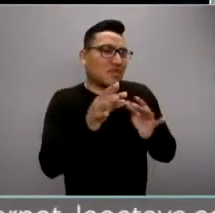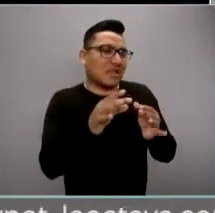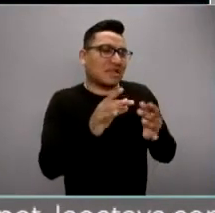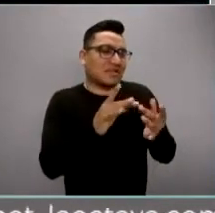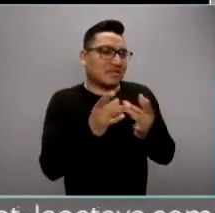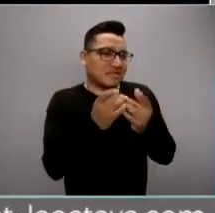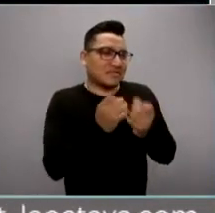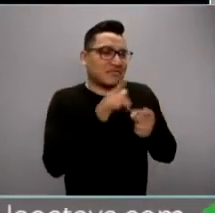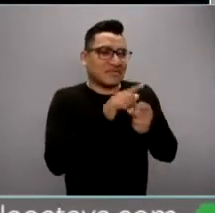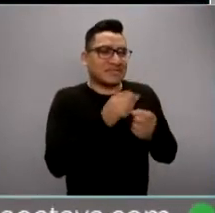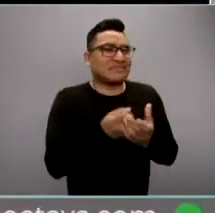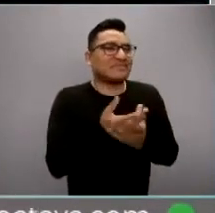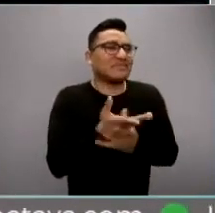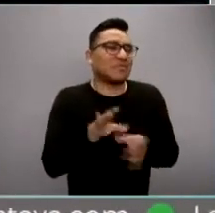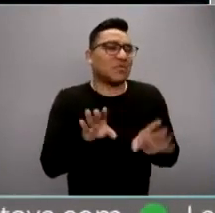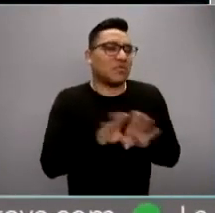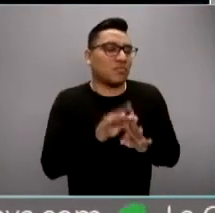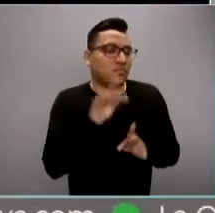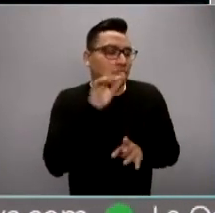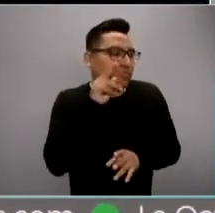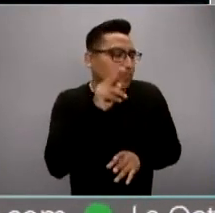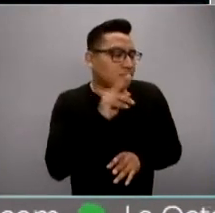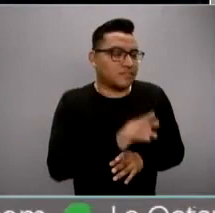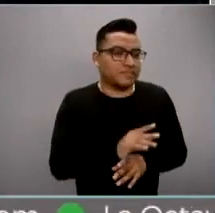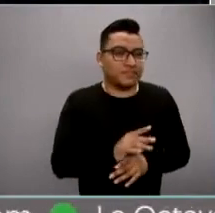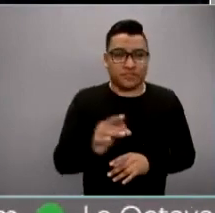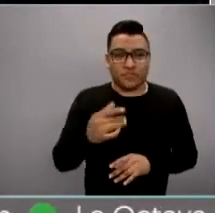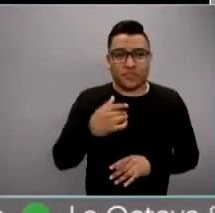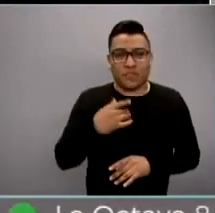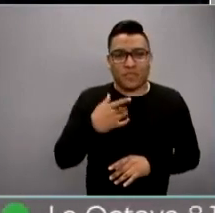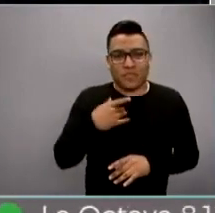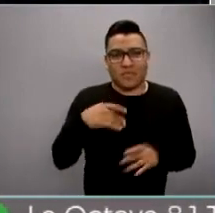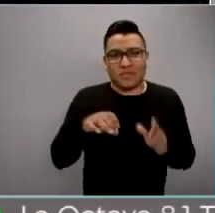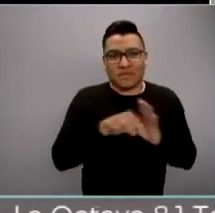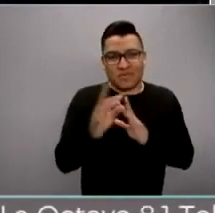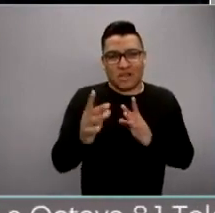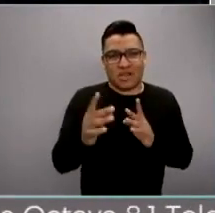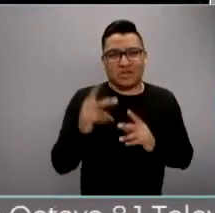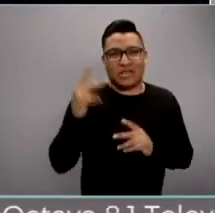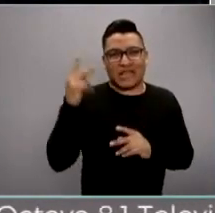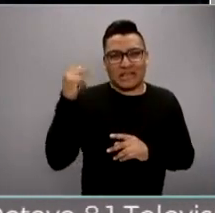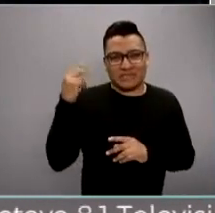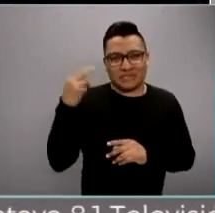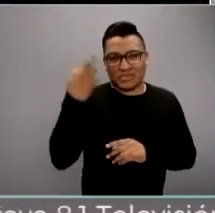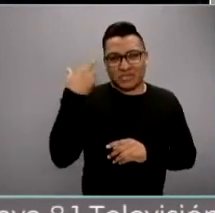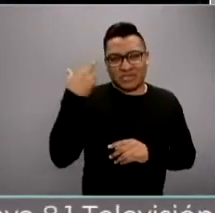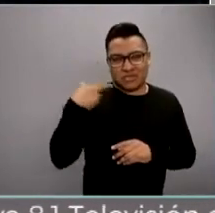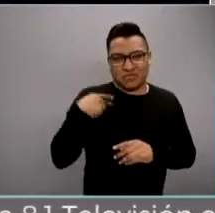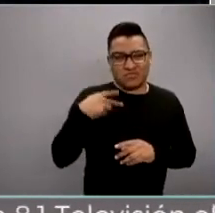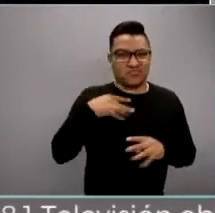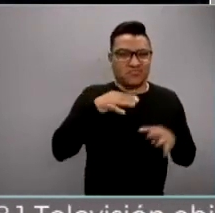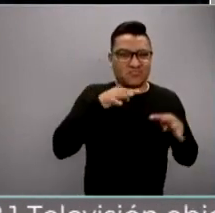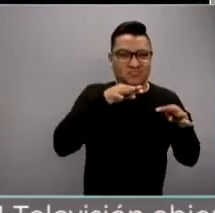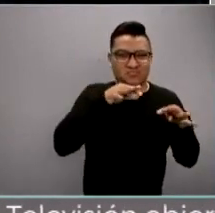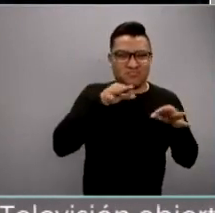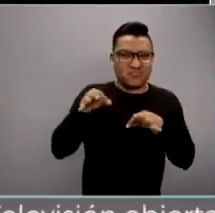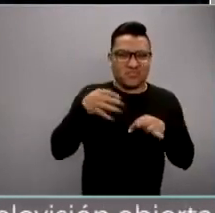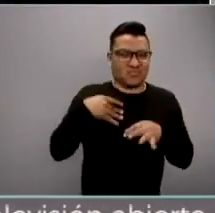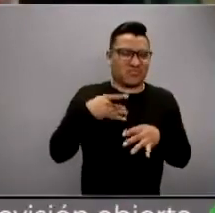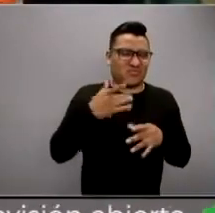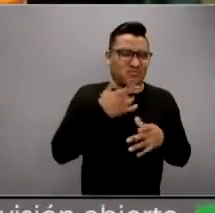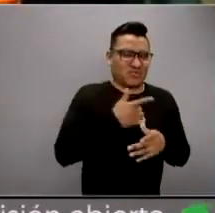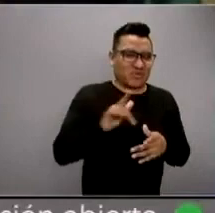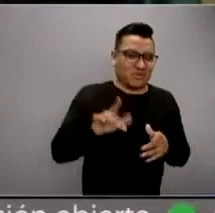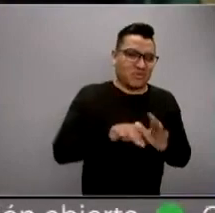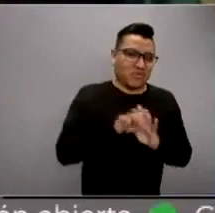la verdad es que desde, por ejemplo, desde el punto de vista de la diversidad, yo le tengo también tantita como distancia a los medios tradicionales porque me consta que no investigan y no trabajan mucho. Pero